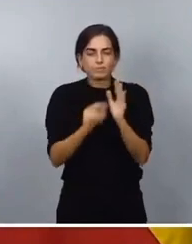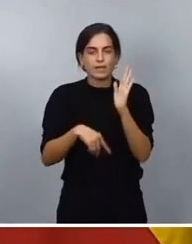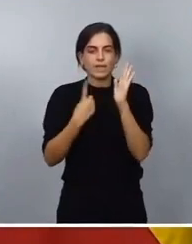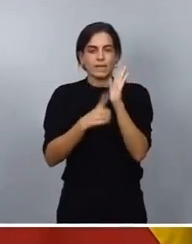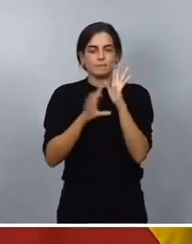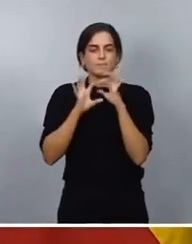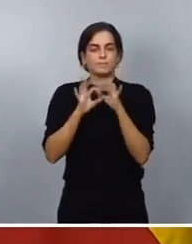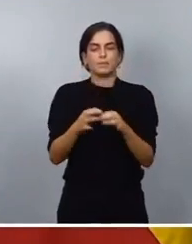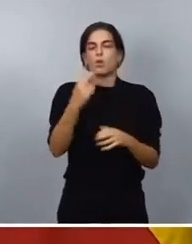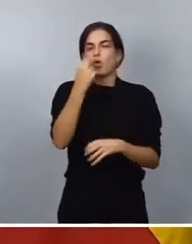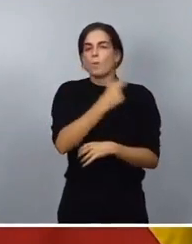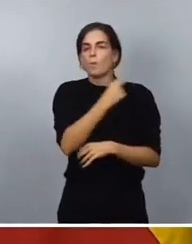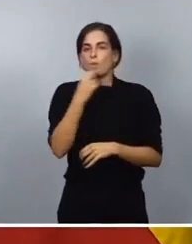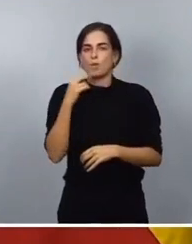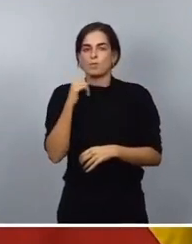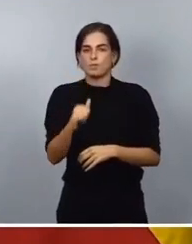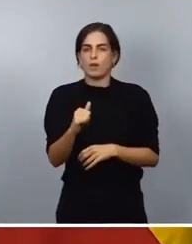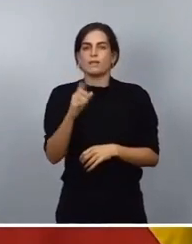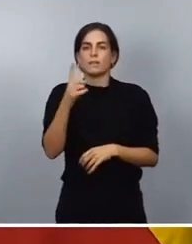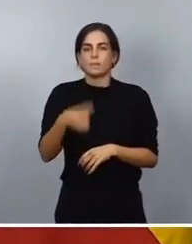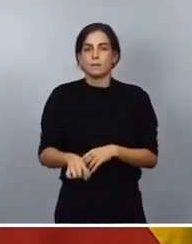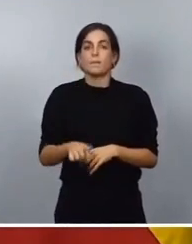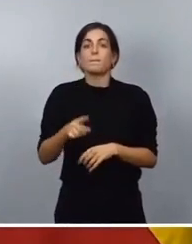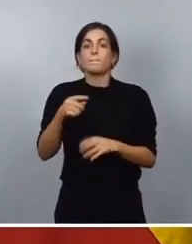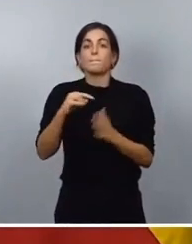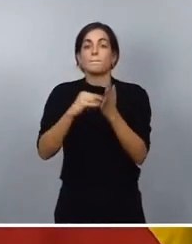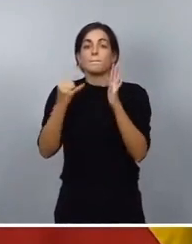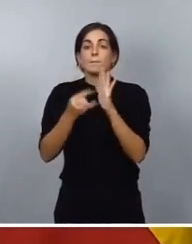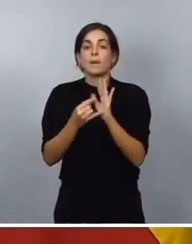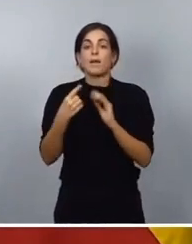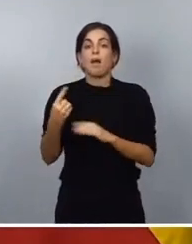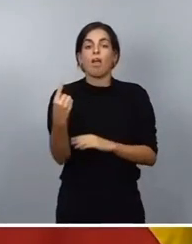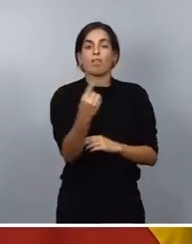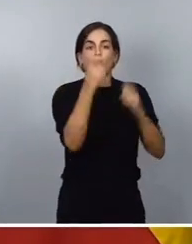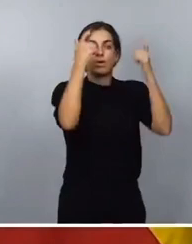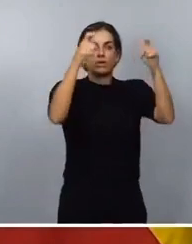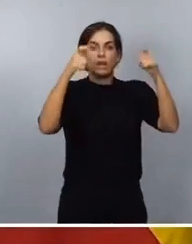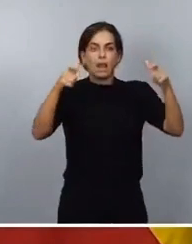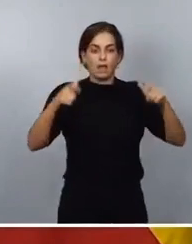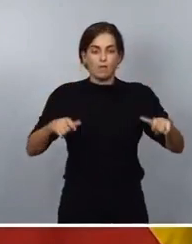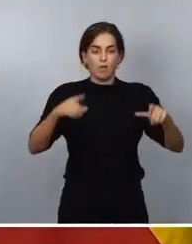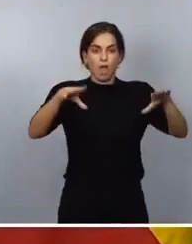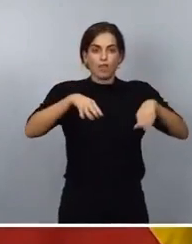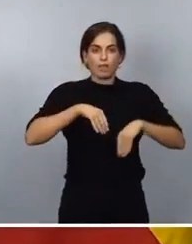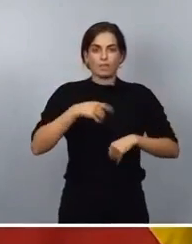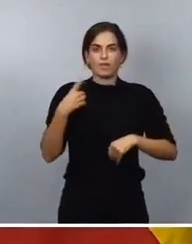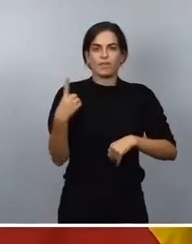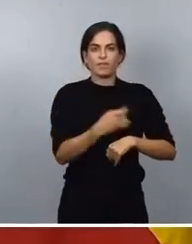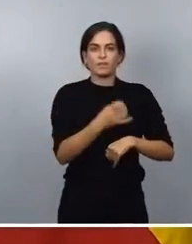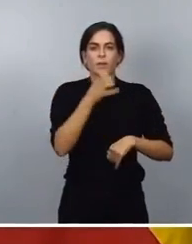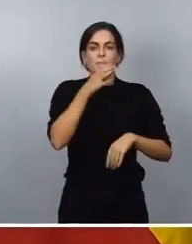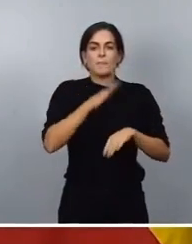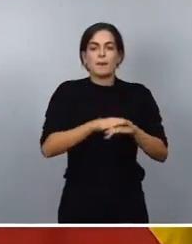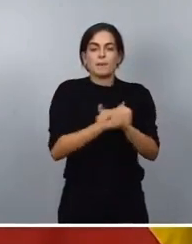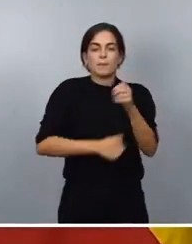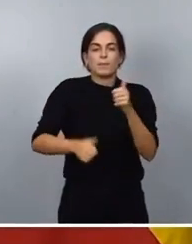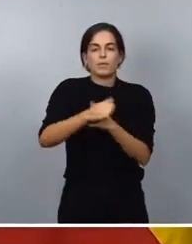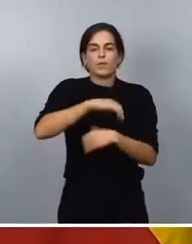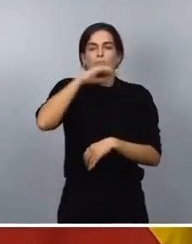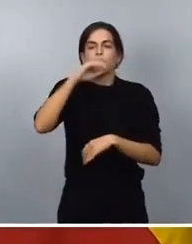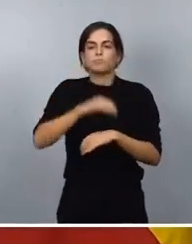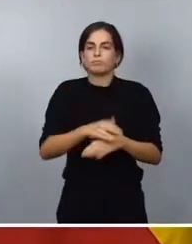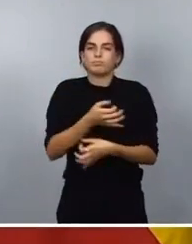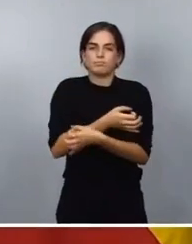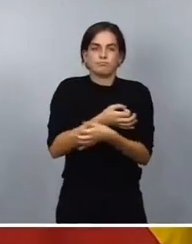los planes que tienen que asumir cada eslabón de la cadena en el cumplimiento de estas prioridades. Por tanto, tiene que haber una